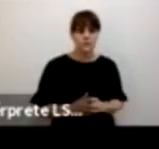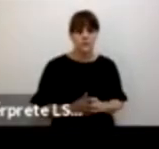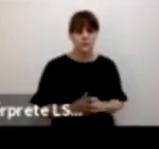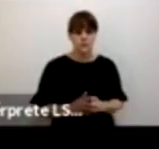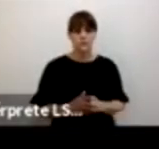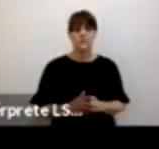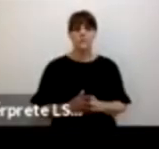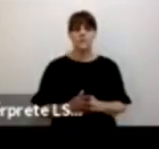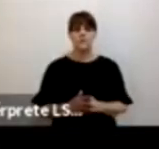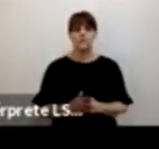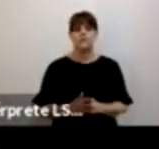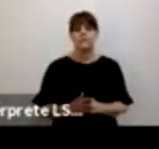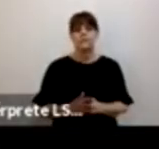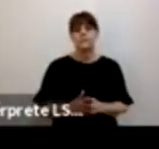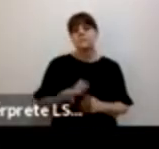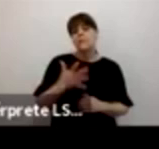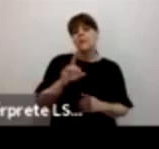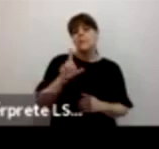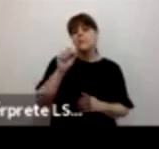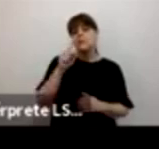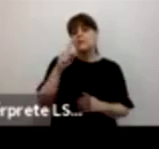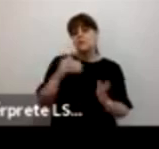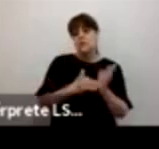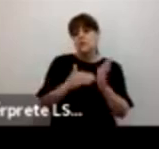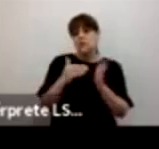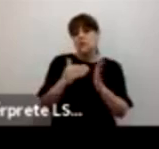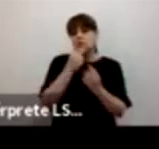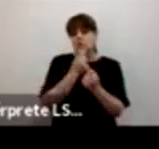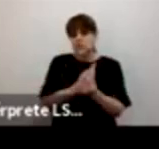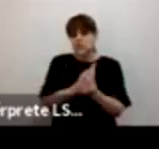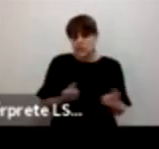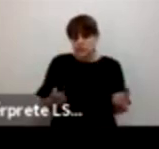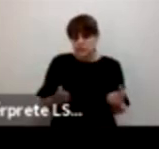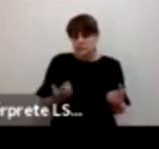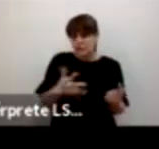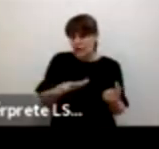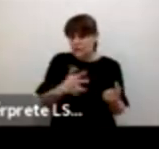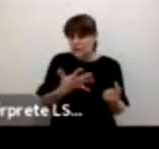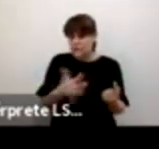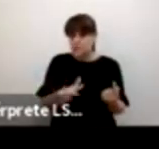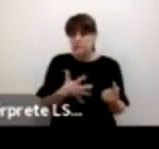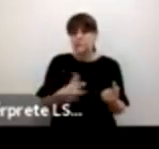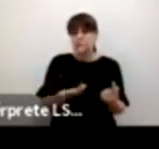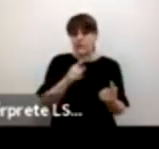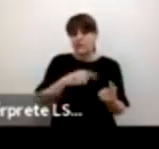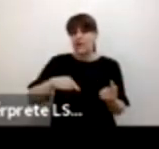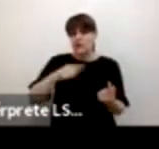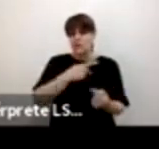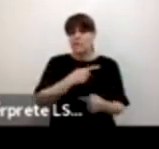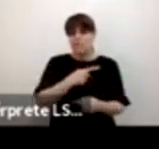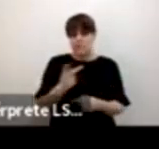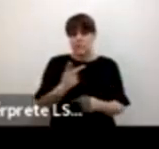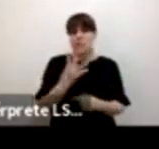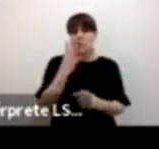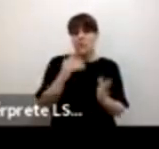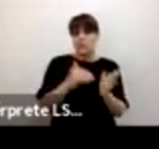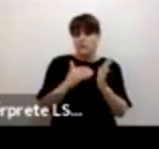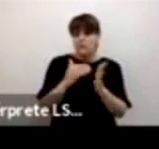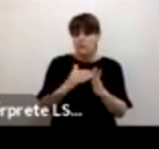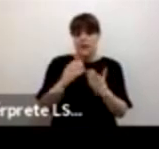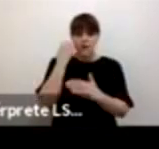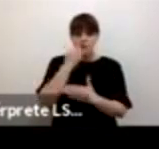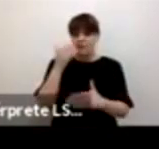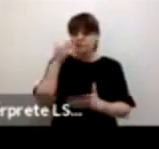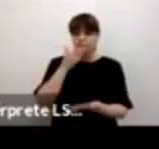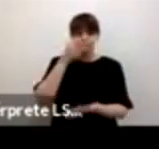21 millones de esos de los niños de esos niños de los niños viven en pobreza 4 millones no asisten a la escuela cada